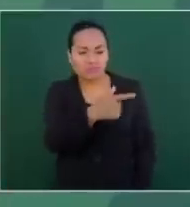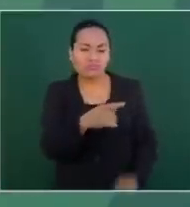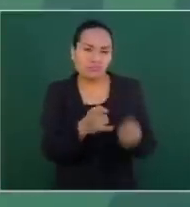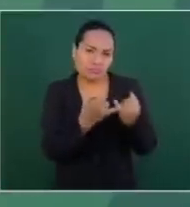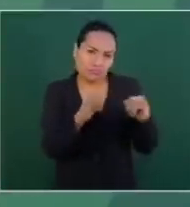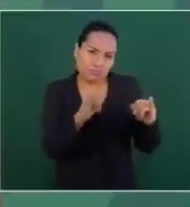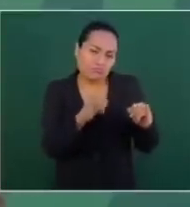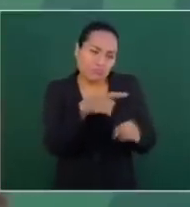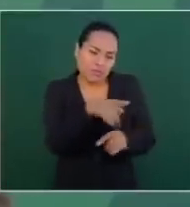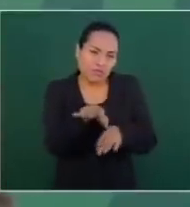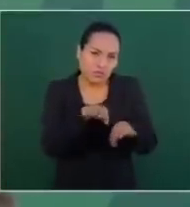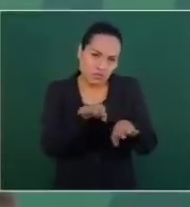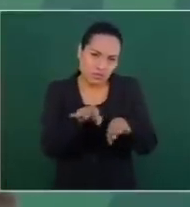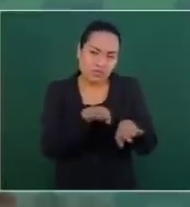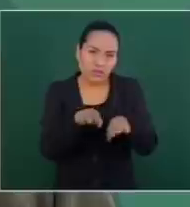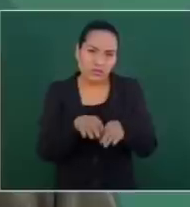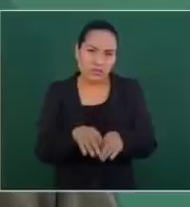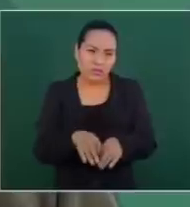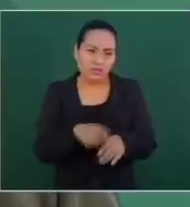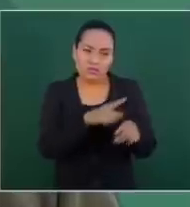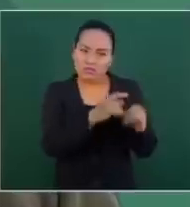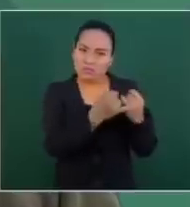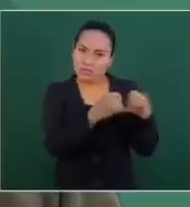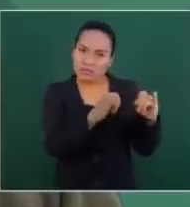pero independientes del pueblo.